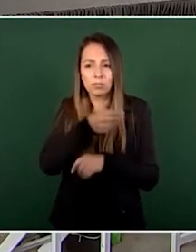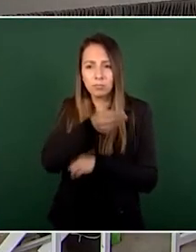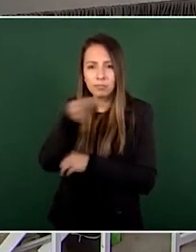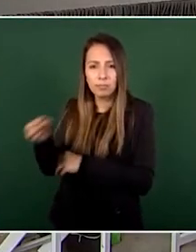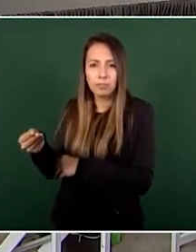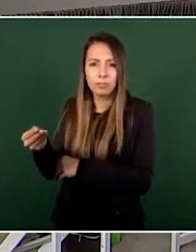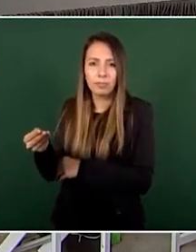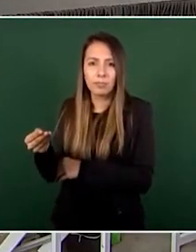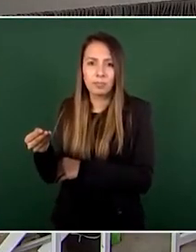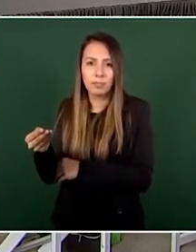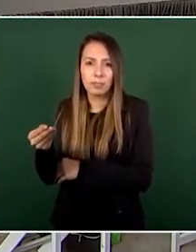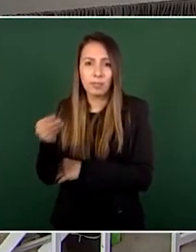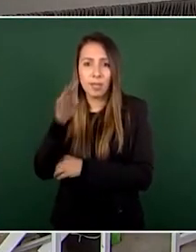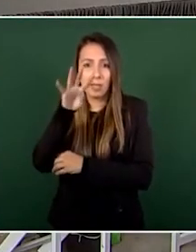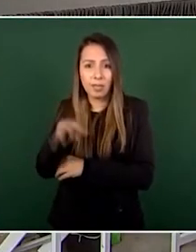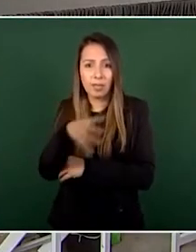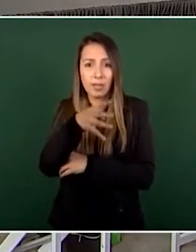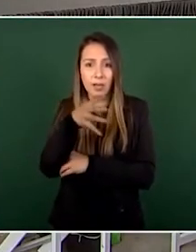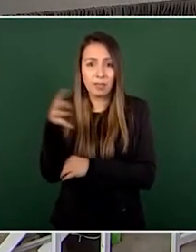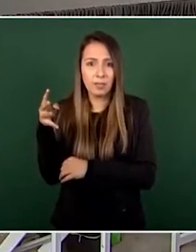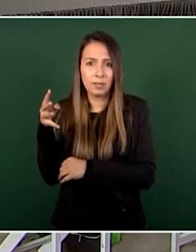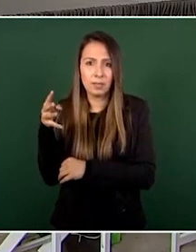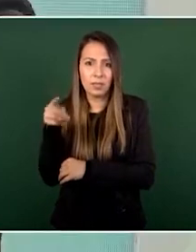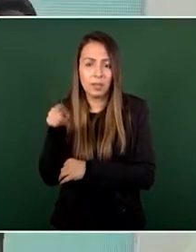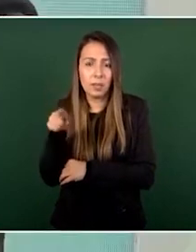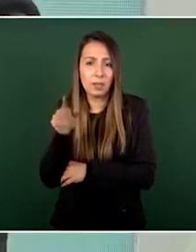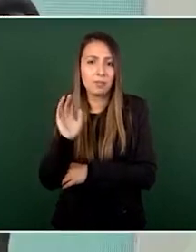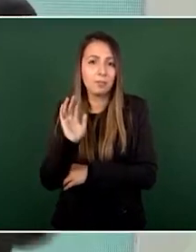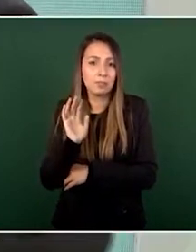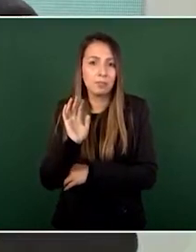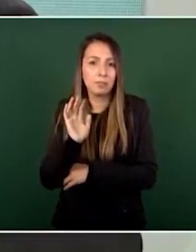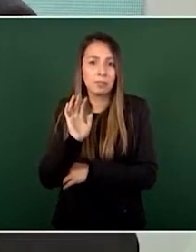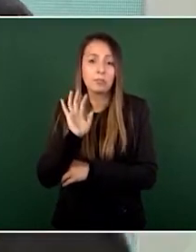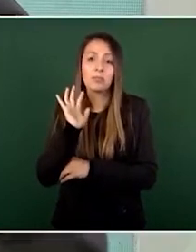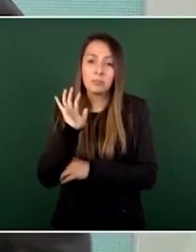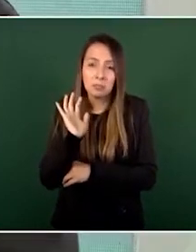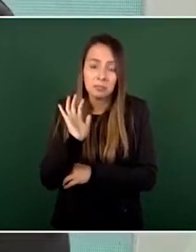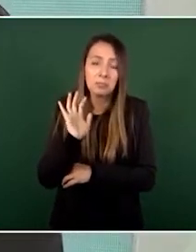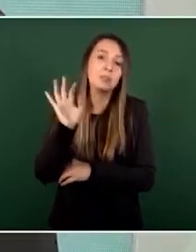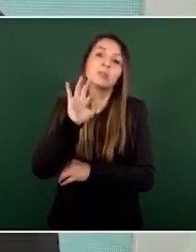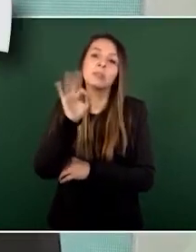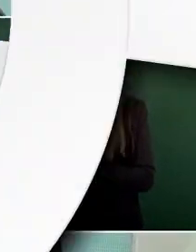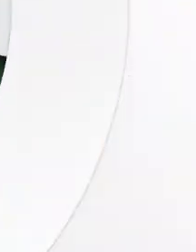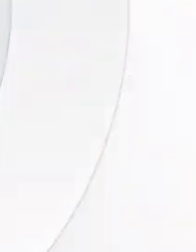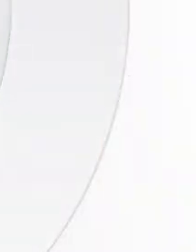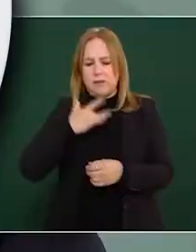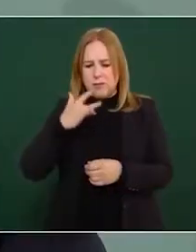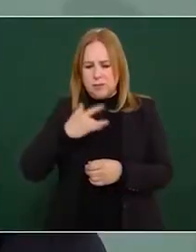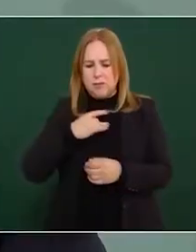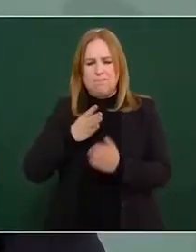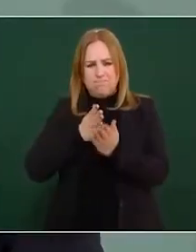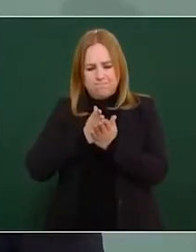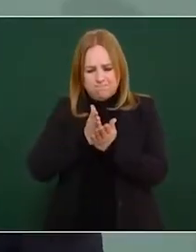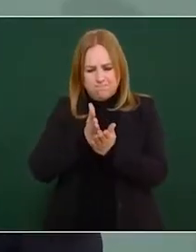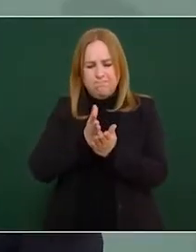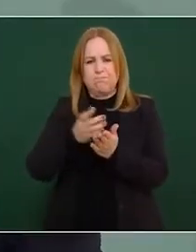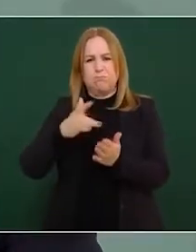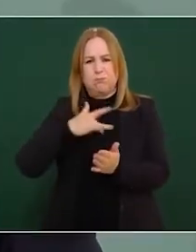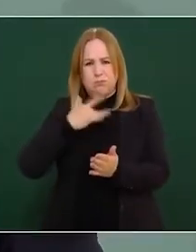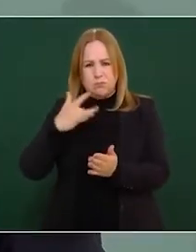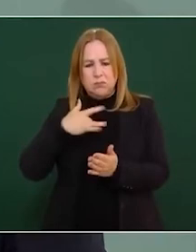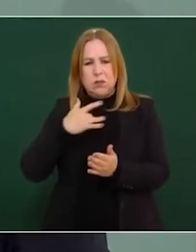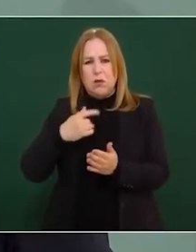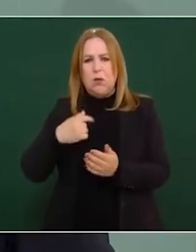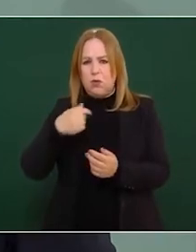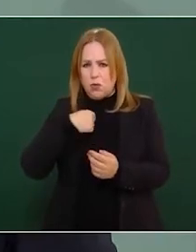que ya televisa si quiere también podría aclarar yo decía en la